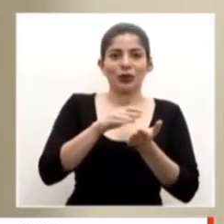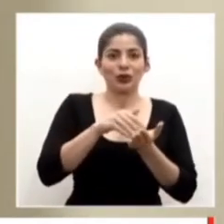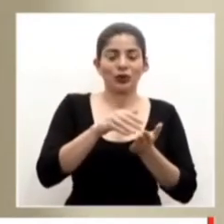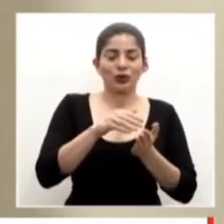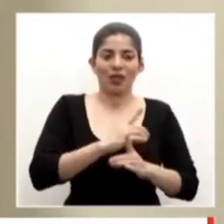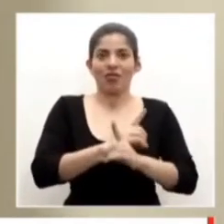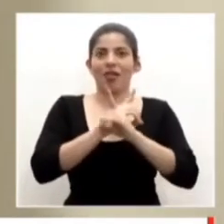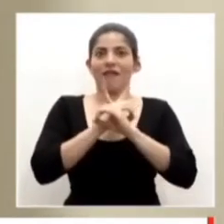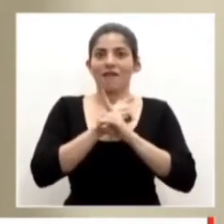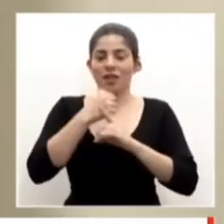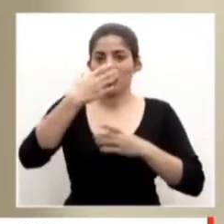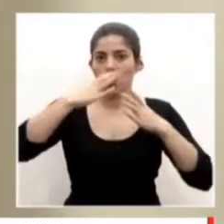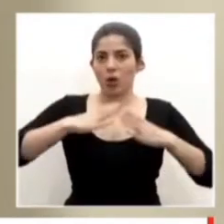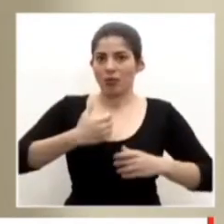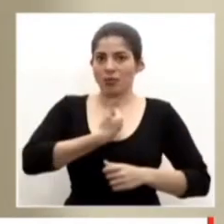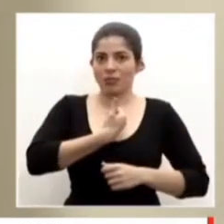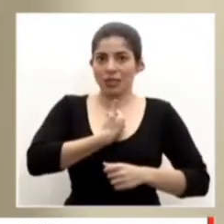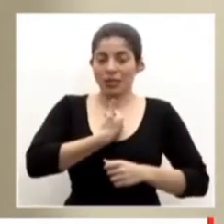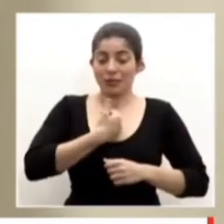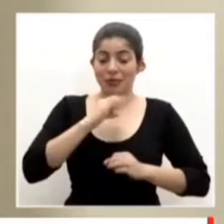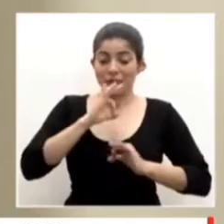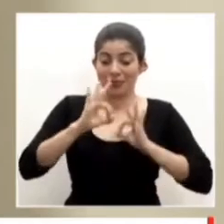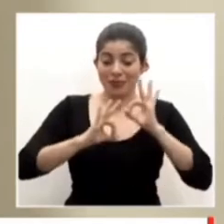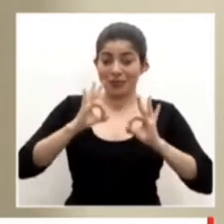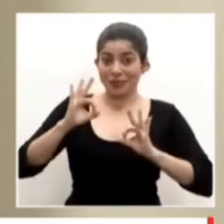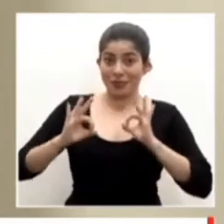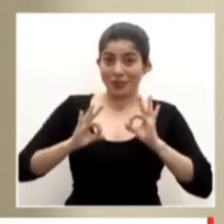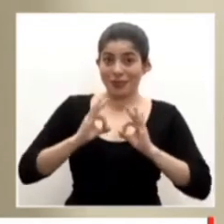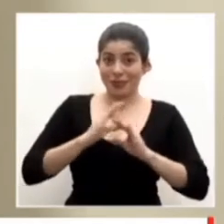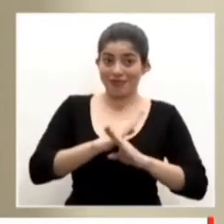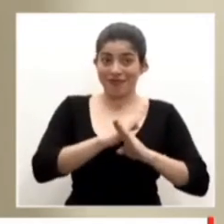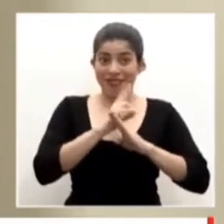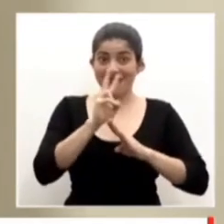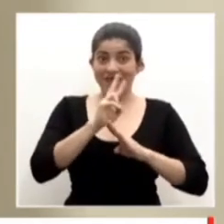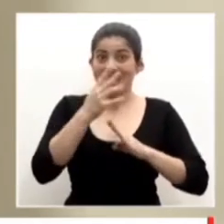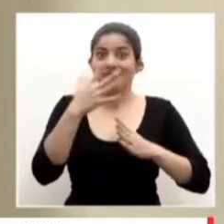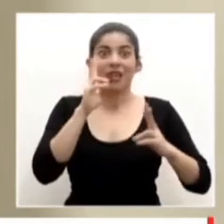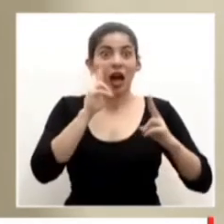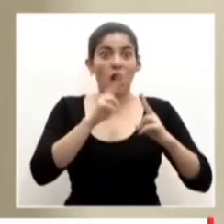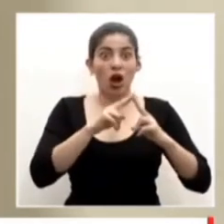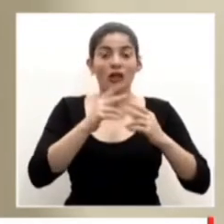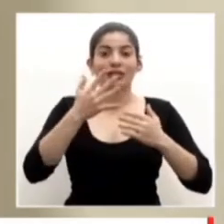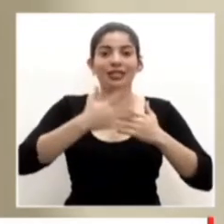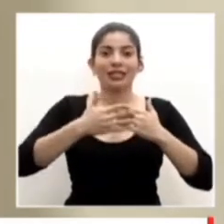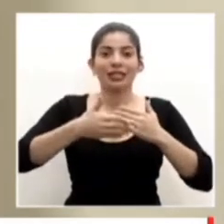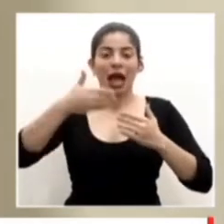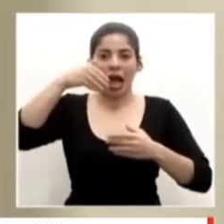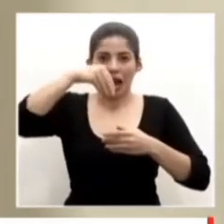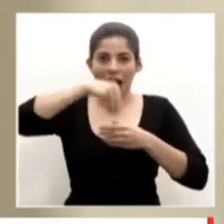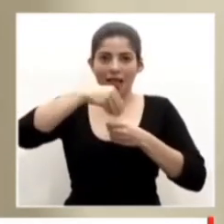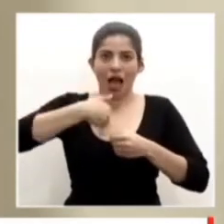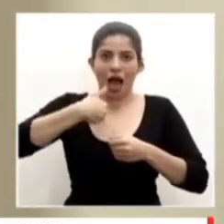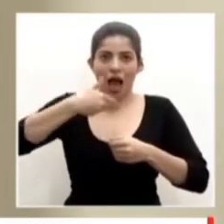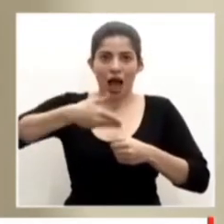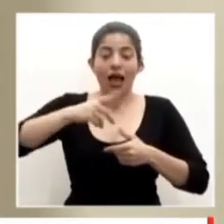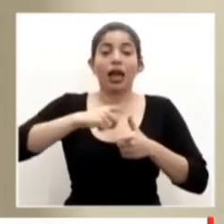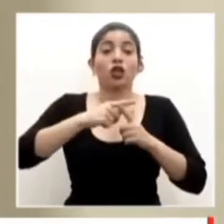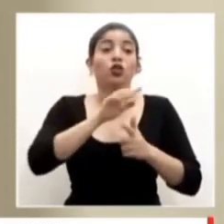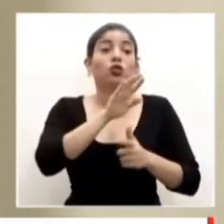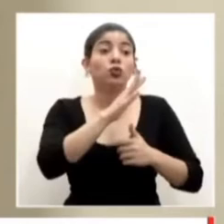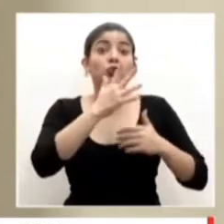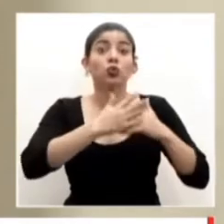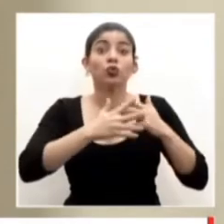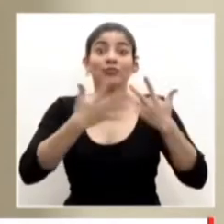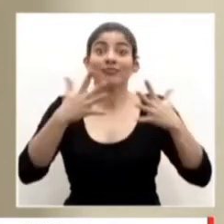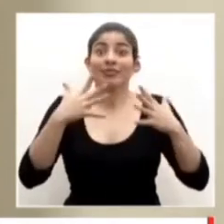Entonces, esos anticuerpos permanecen en el plasma de la sangre. Entonces, tomamos plasma de un paciente